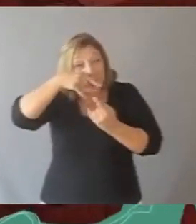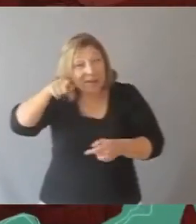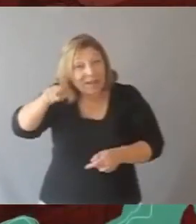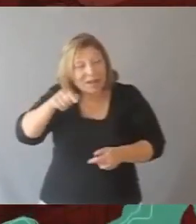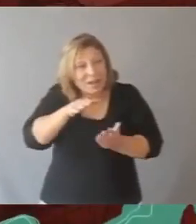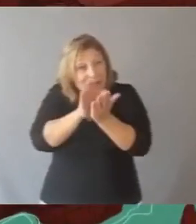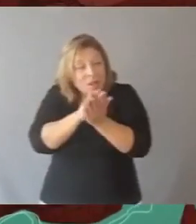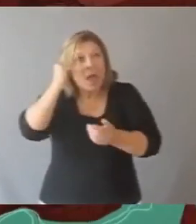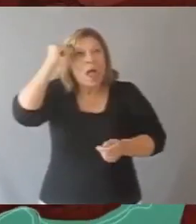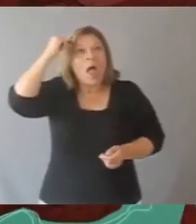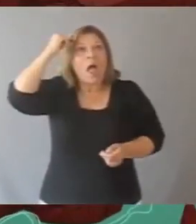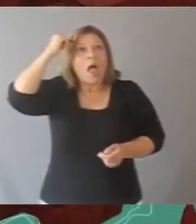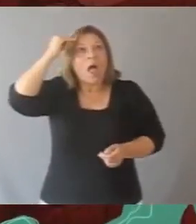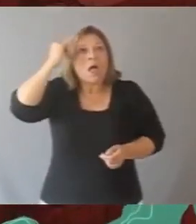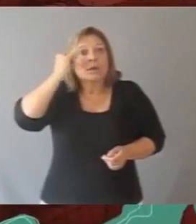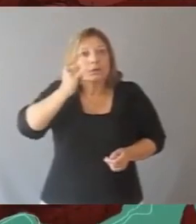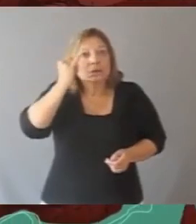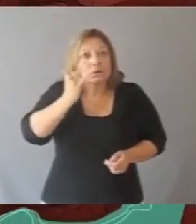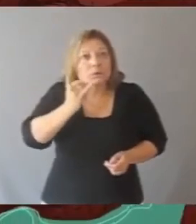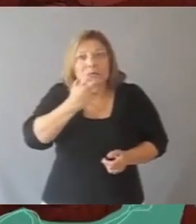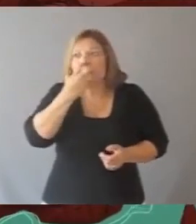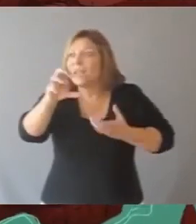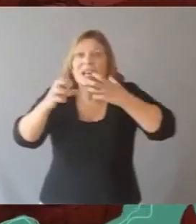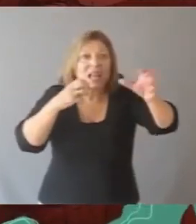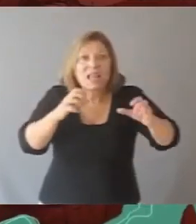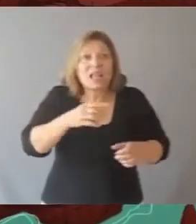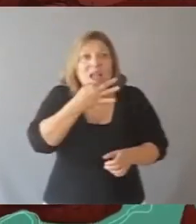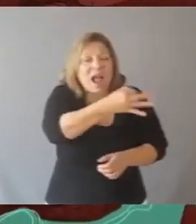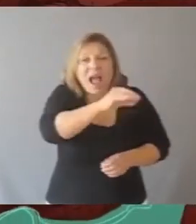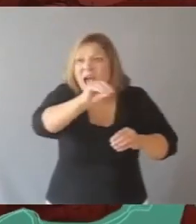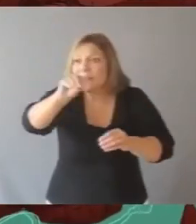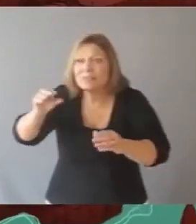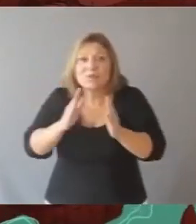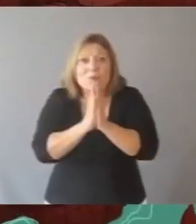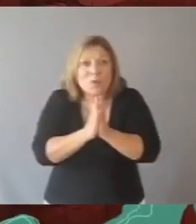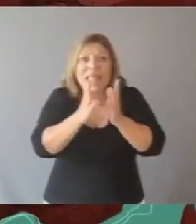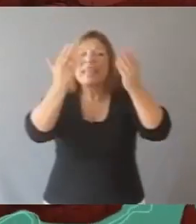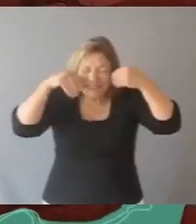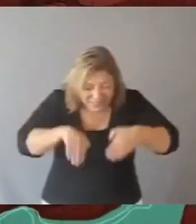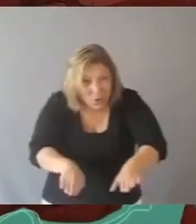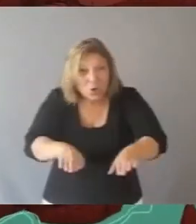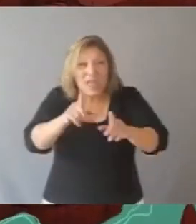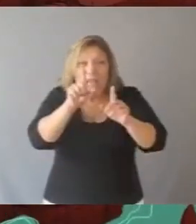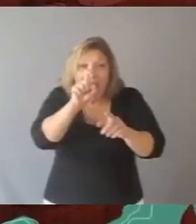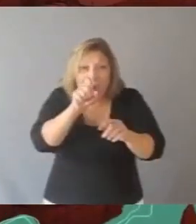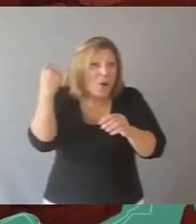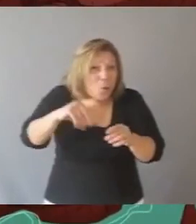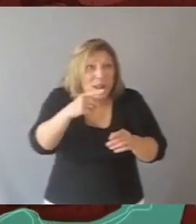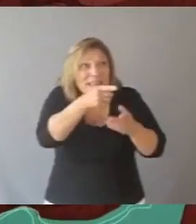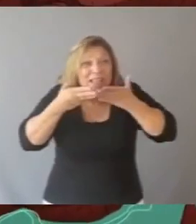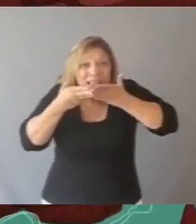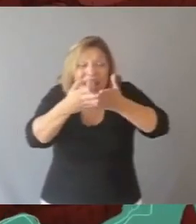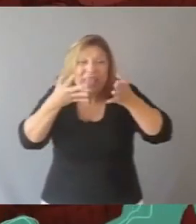una vez hasta el mar, se acordó de repente y apenas tuvo tiempo de gritar a los otros yacarés. —¡Escóndanse bajo el agua! ¡Ligero!